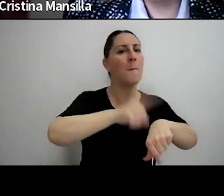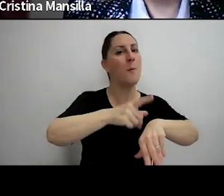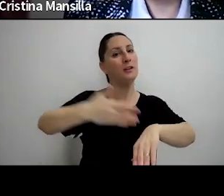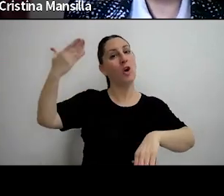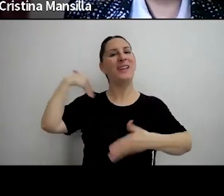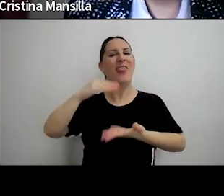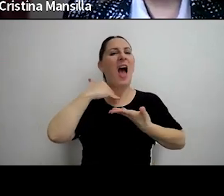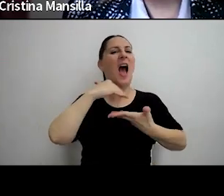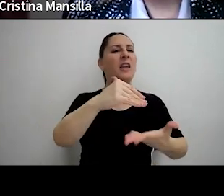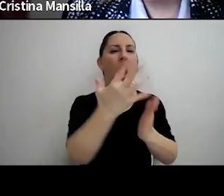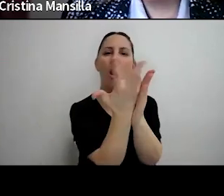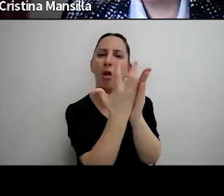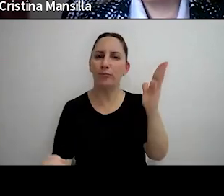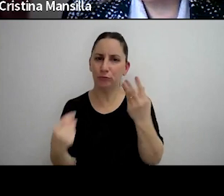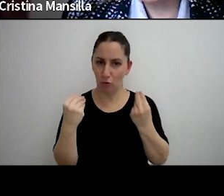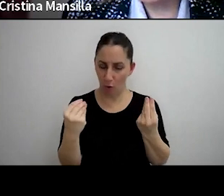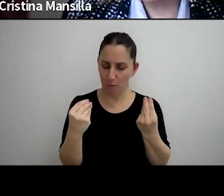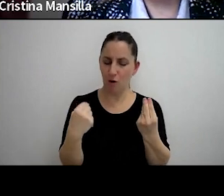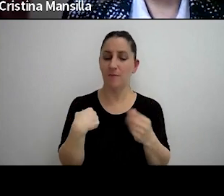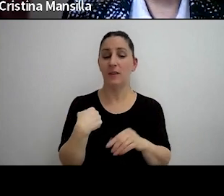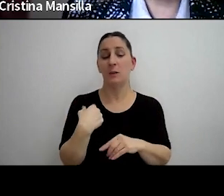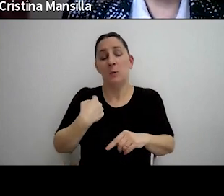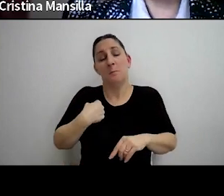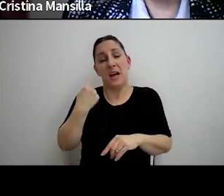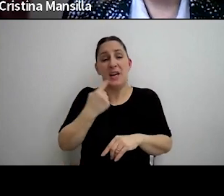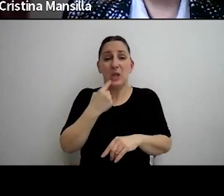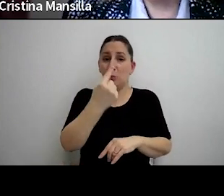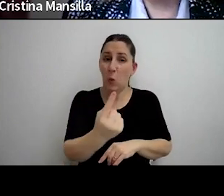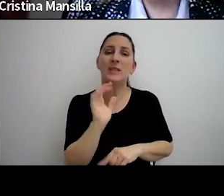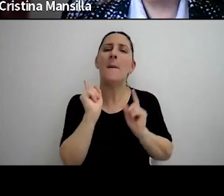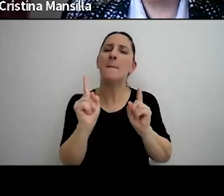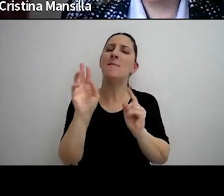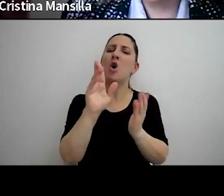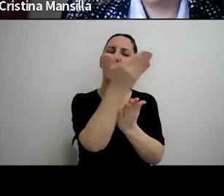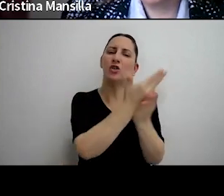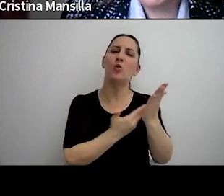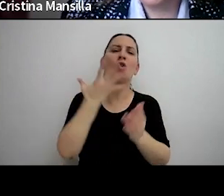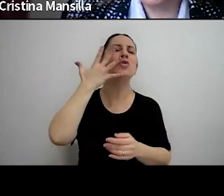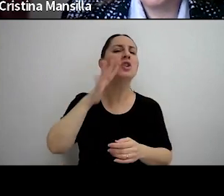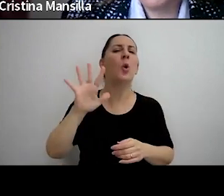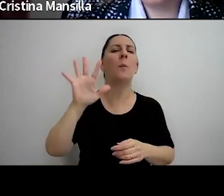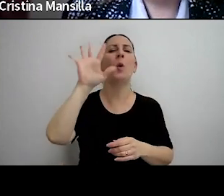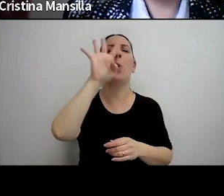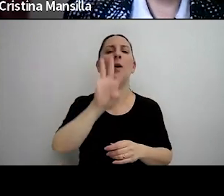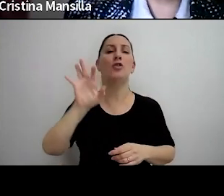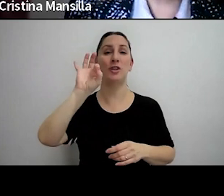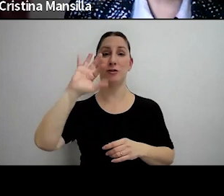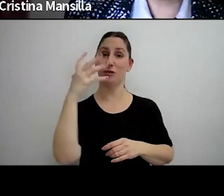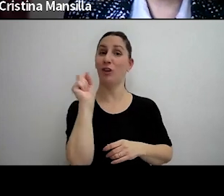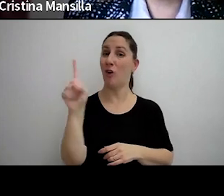aguinaldos? Me parece que la respuesta fue pensada a través de la resolución 5405 de AFEP,